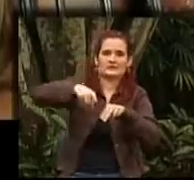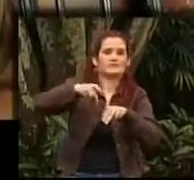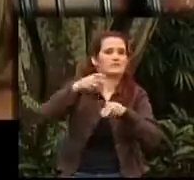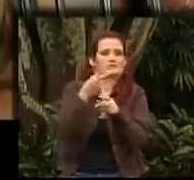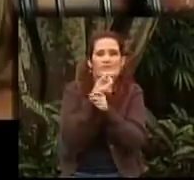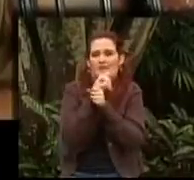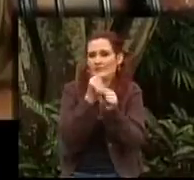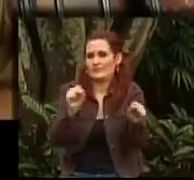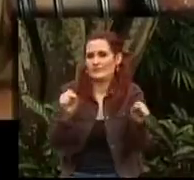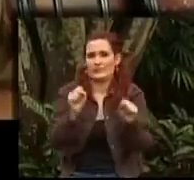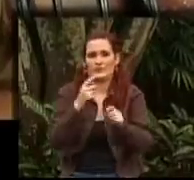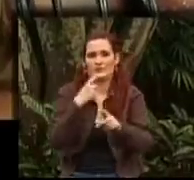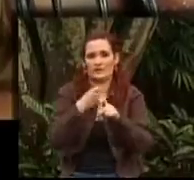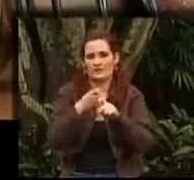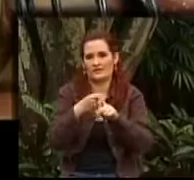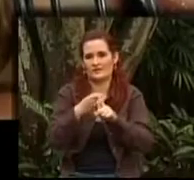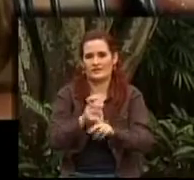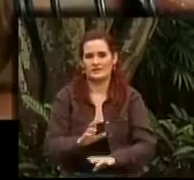dificultad.